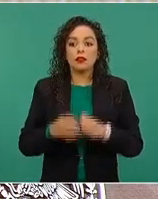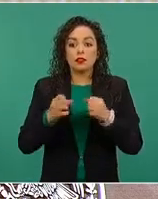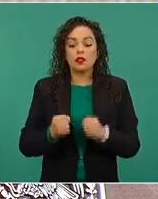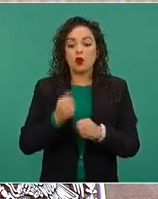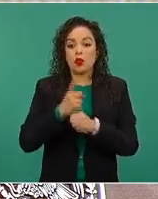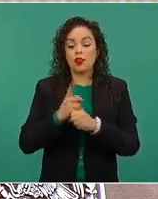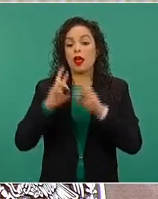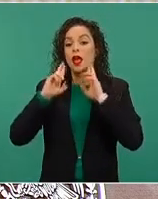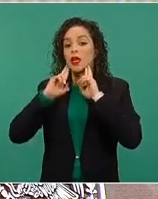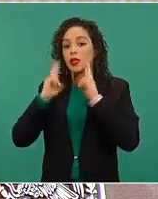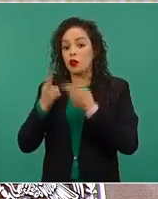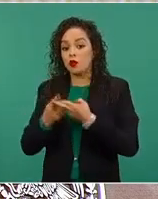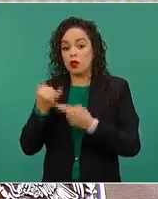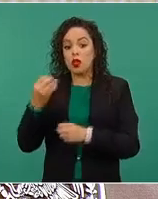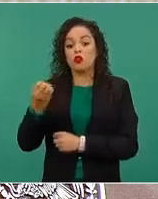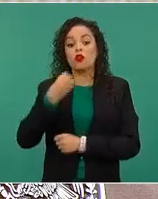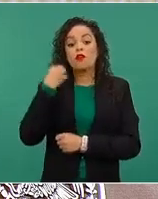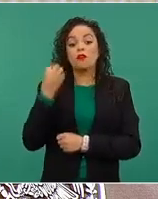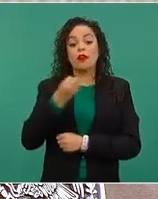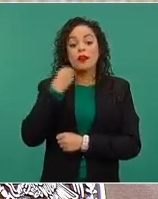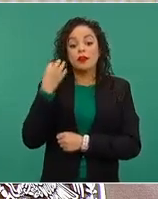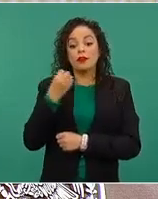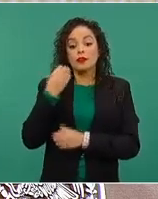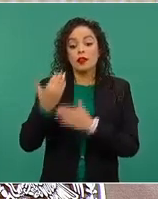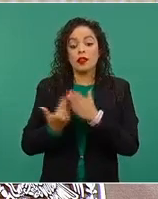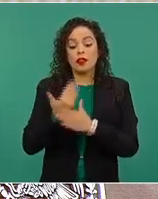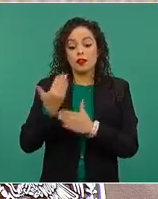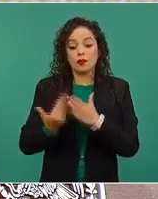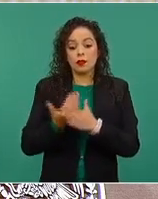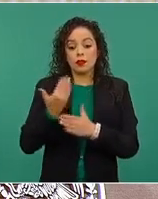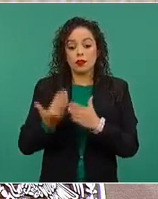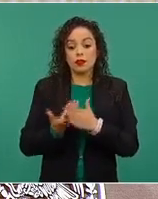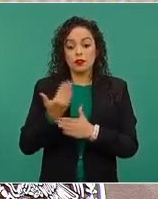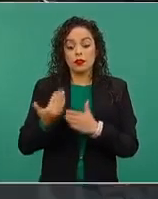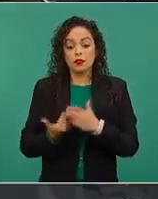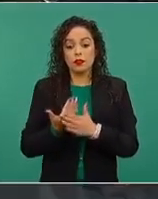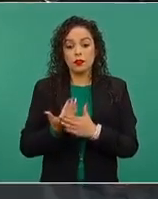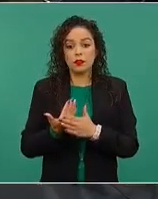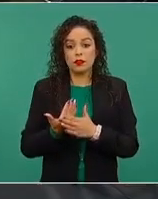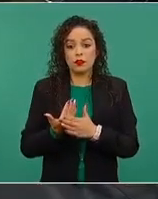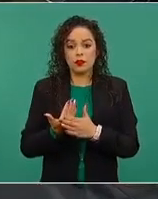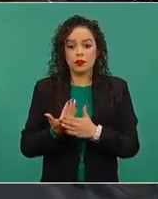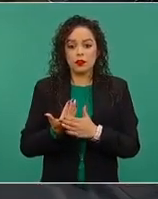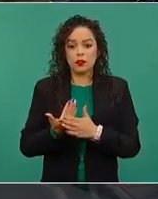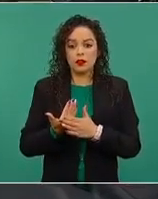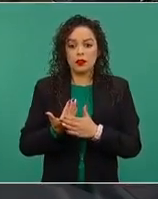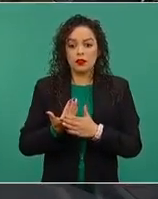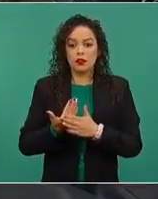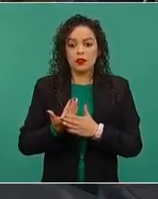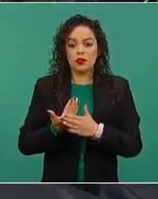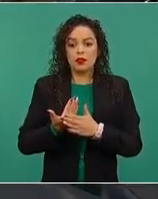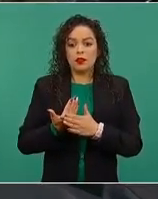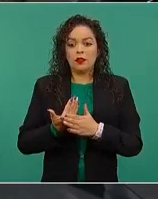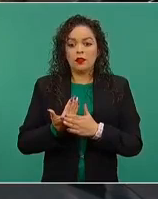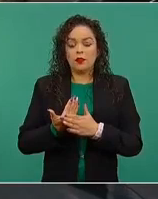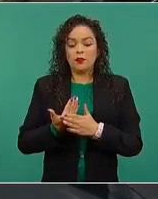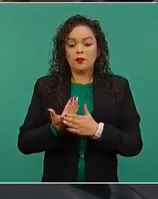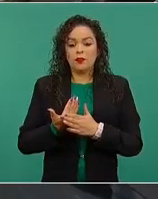la conferencia la vamos a dar en